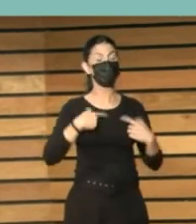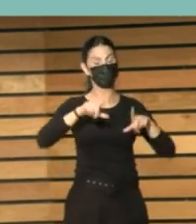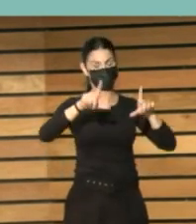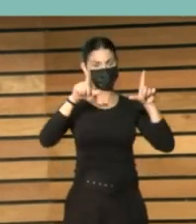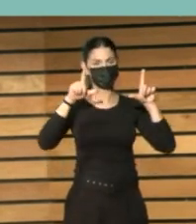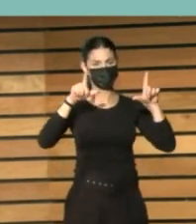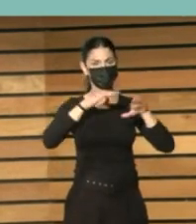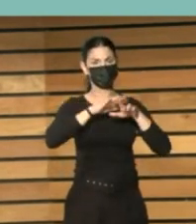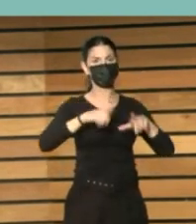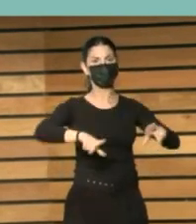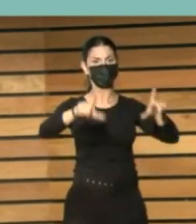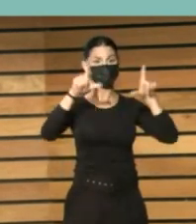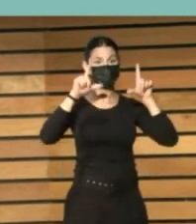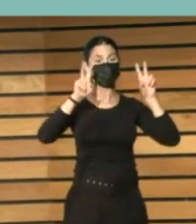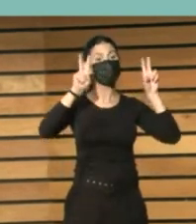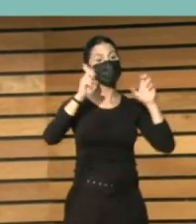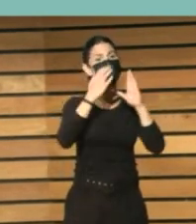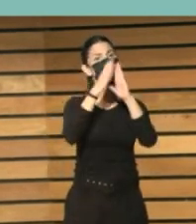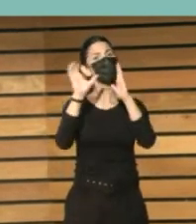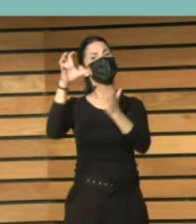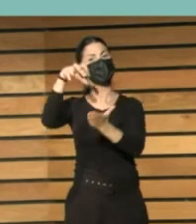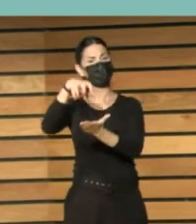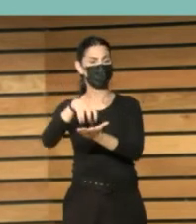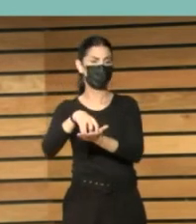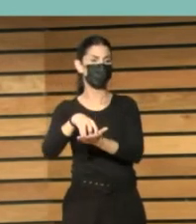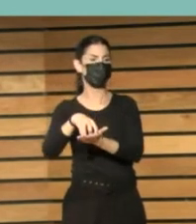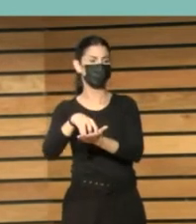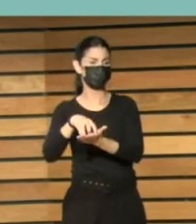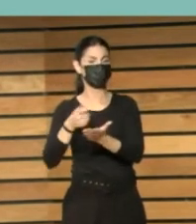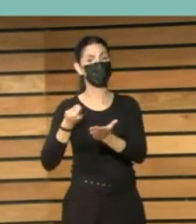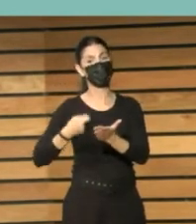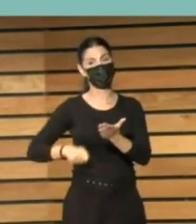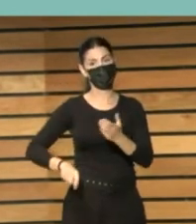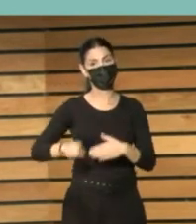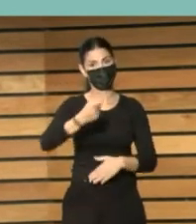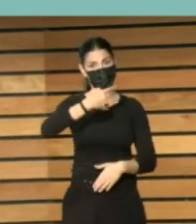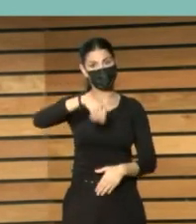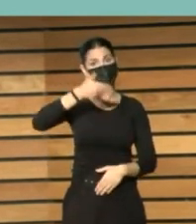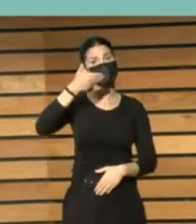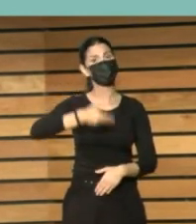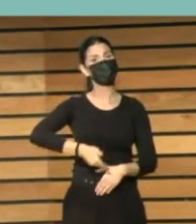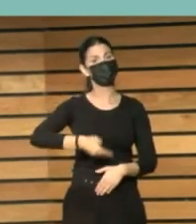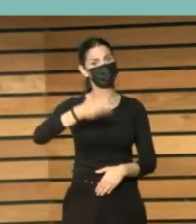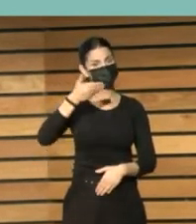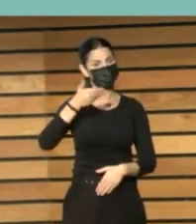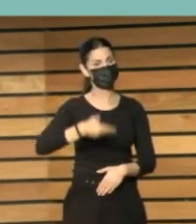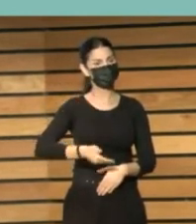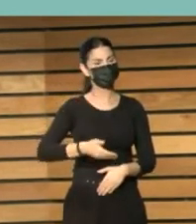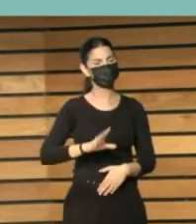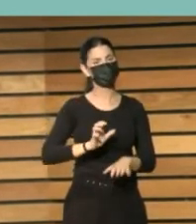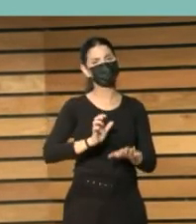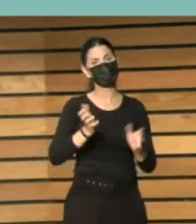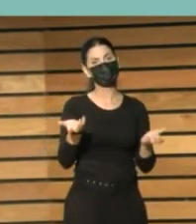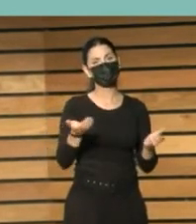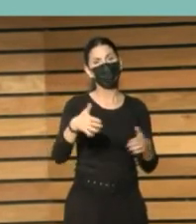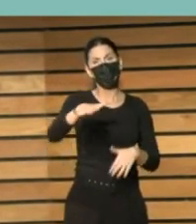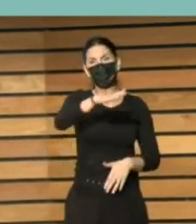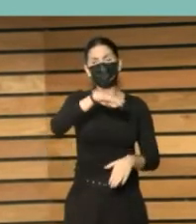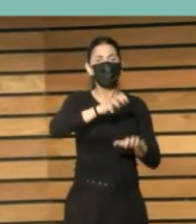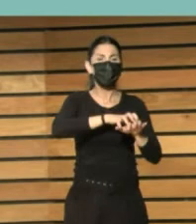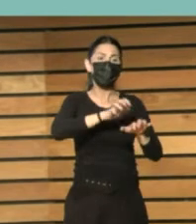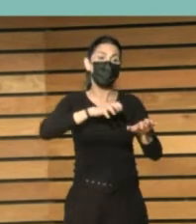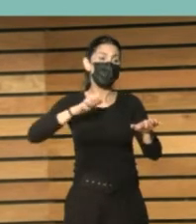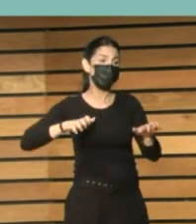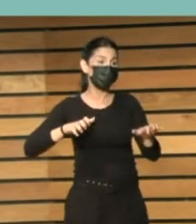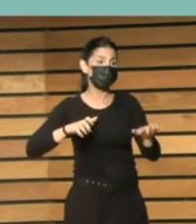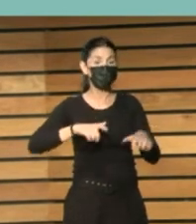del papel de las bibliotecas. Sobre todo en la gran mayoría de sitios donde es el